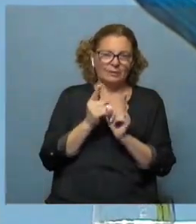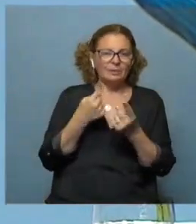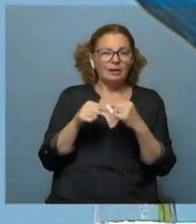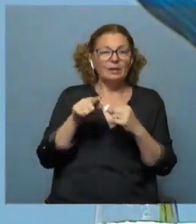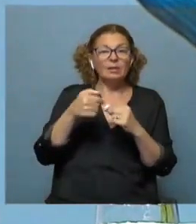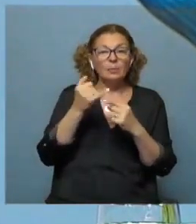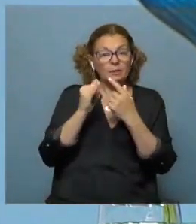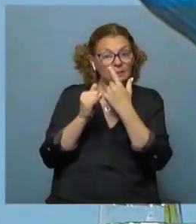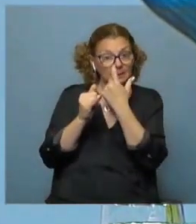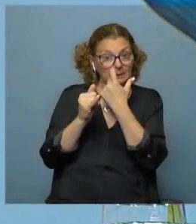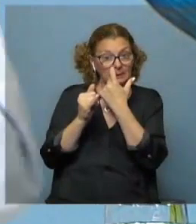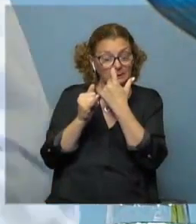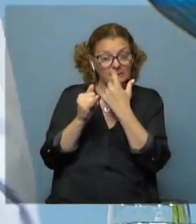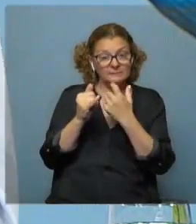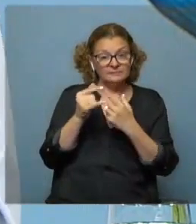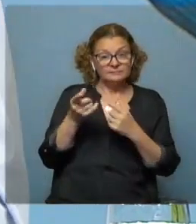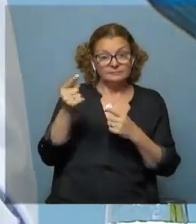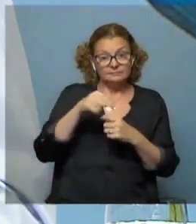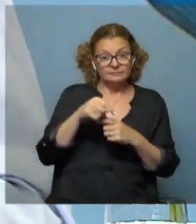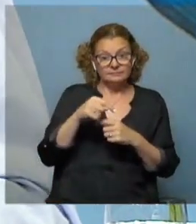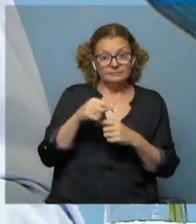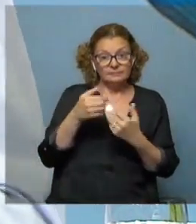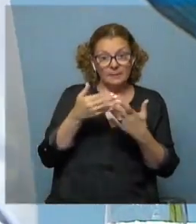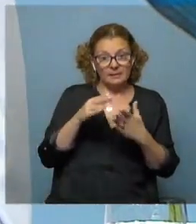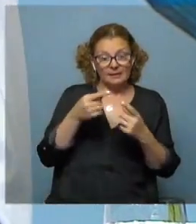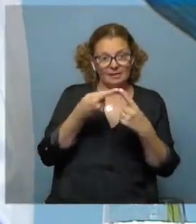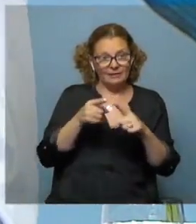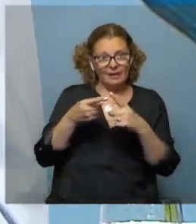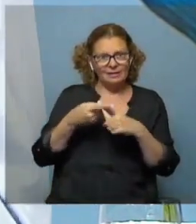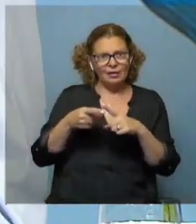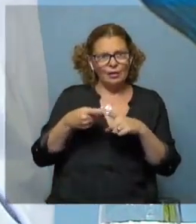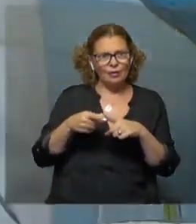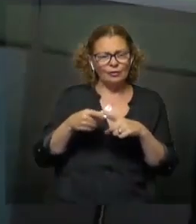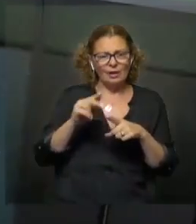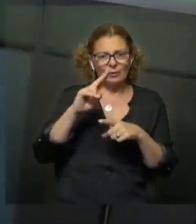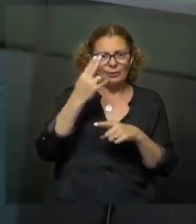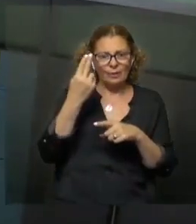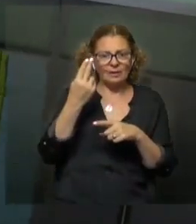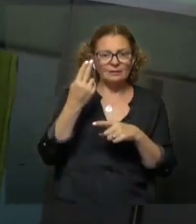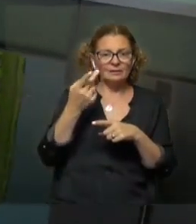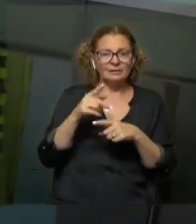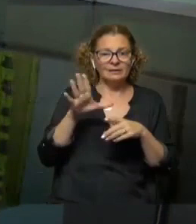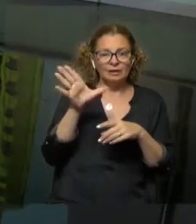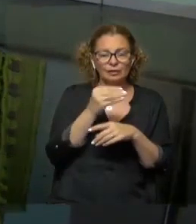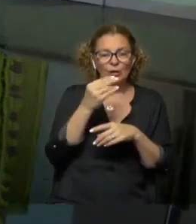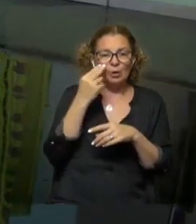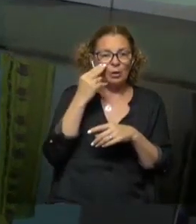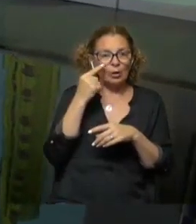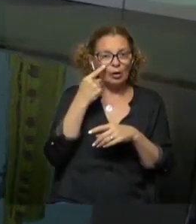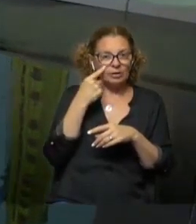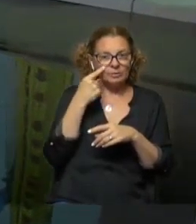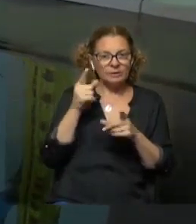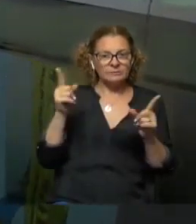después, sí, cuando viene la conquista, empieza a ocurrir una serie de cosas en Uruguay que todos las conocemos. Bueno, ahí